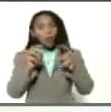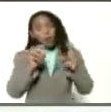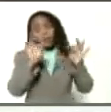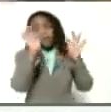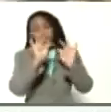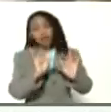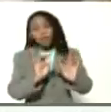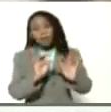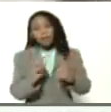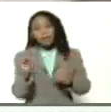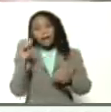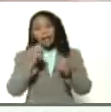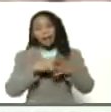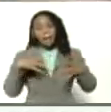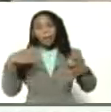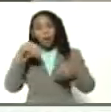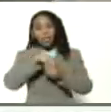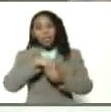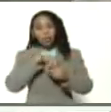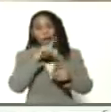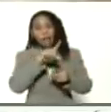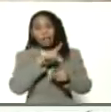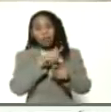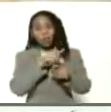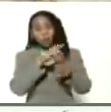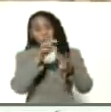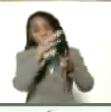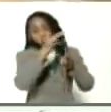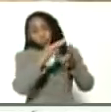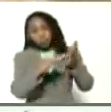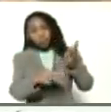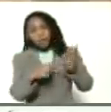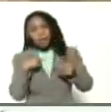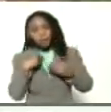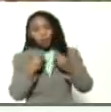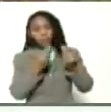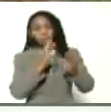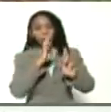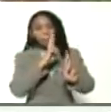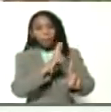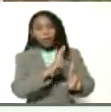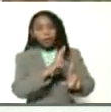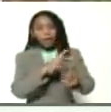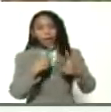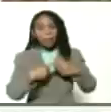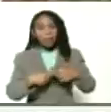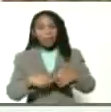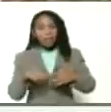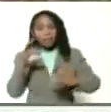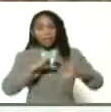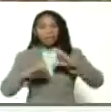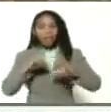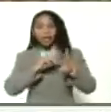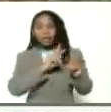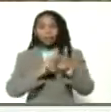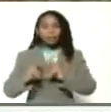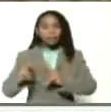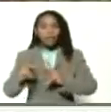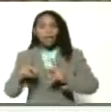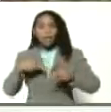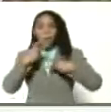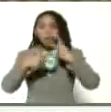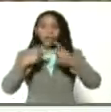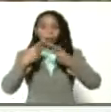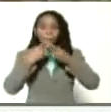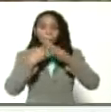campo adentro, presidente. Esos vértices están dando respuesta como una herramienta científica de planificación y de políticas públicas